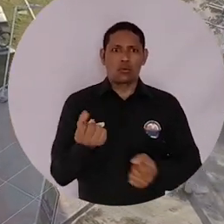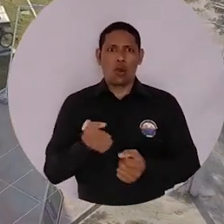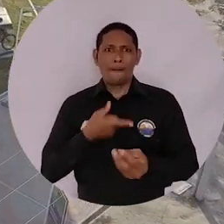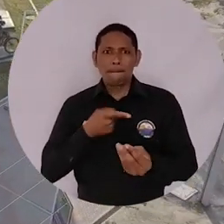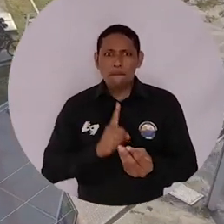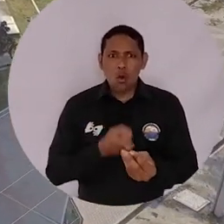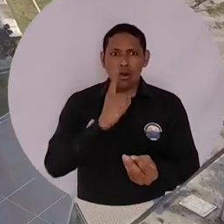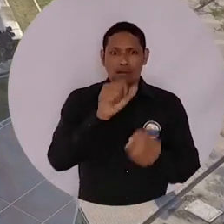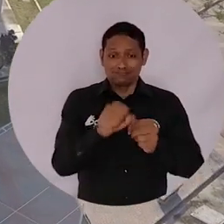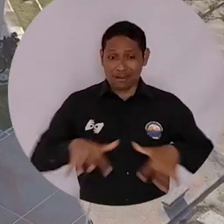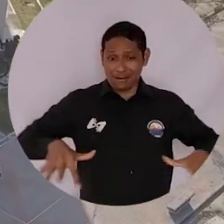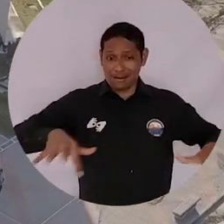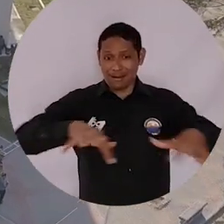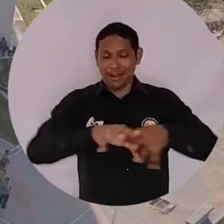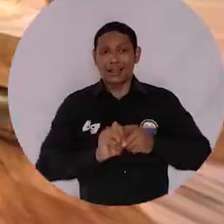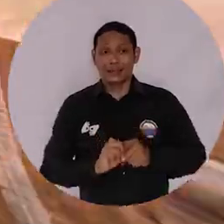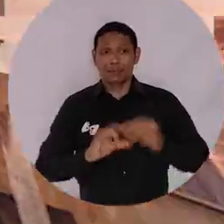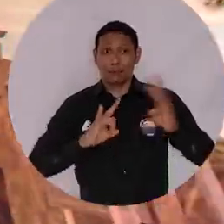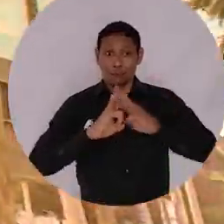Universidad del Magdalena.